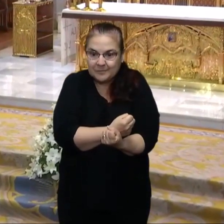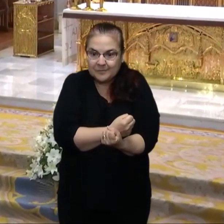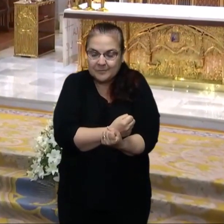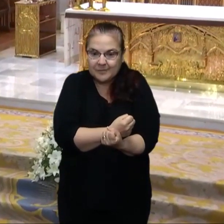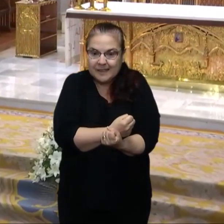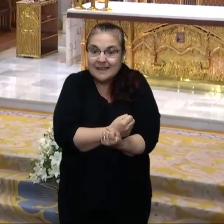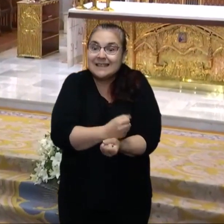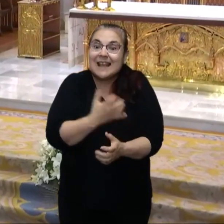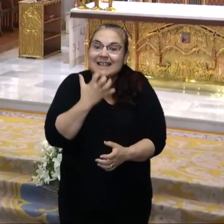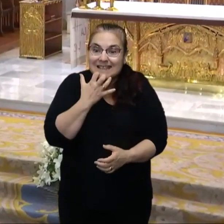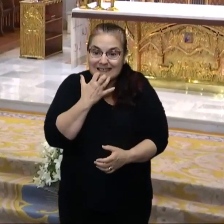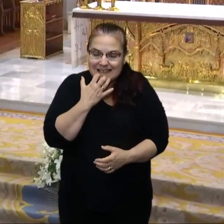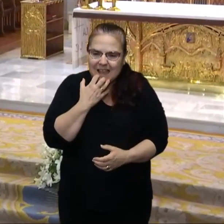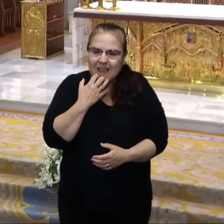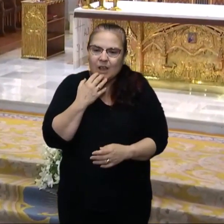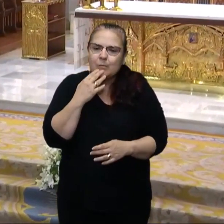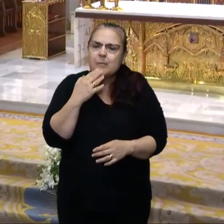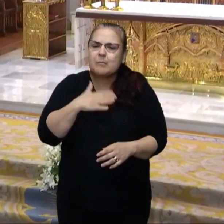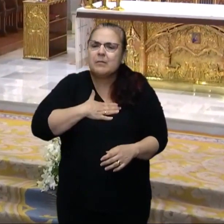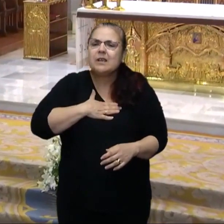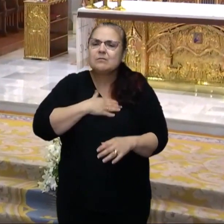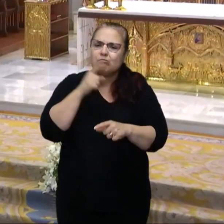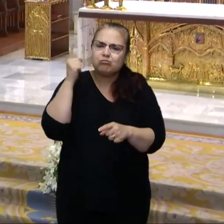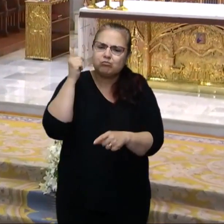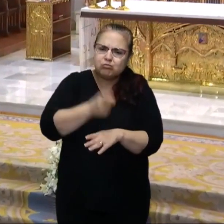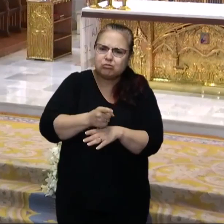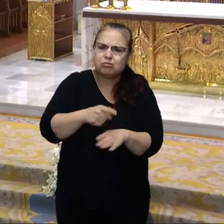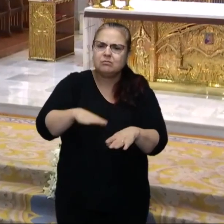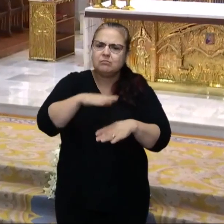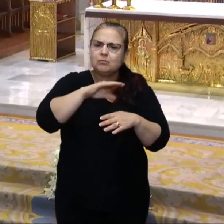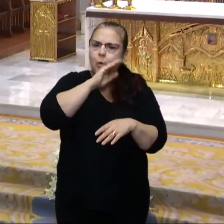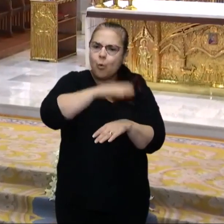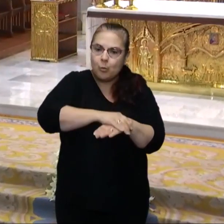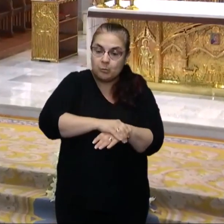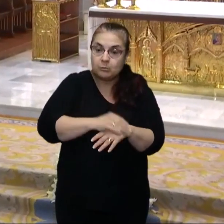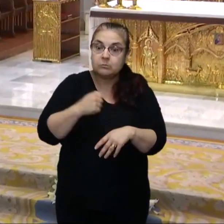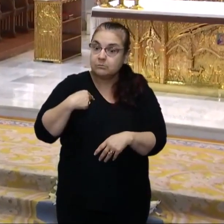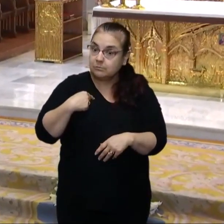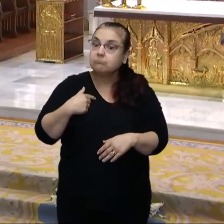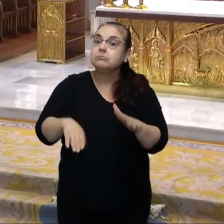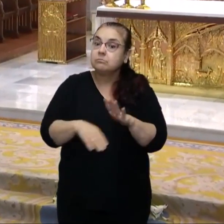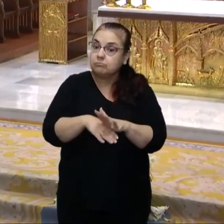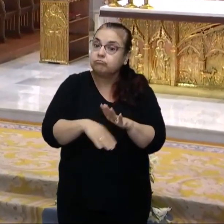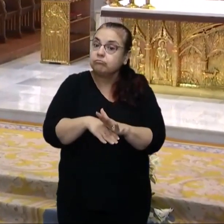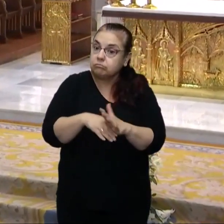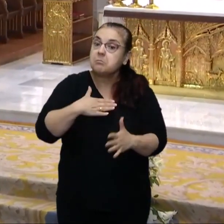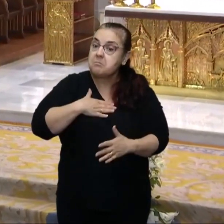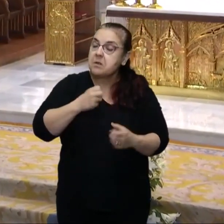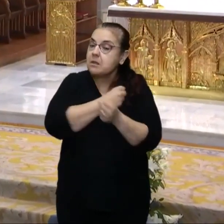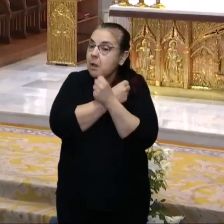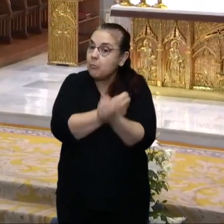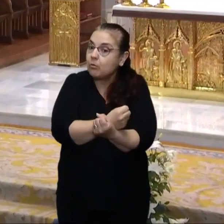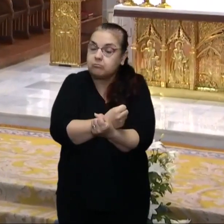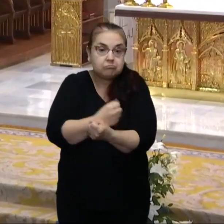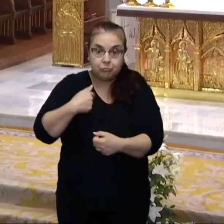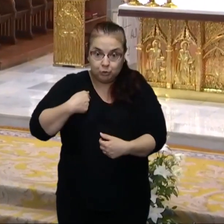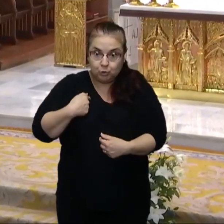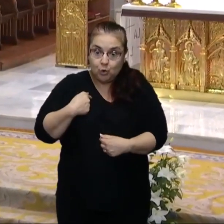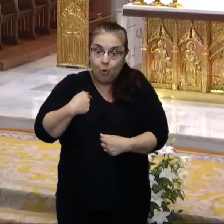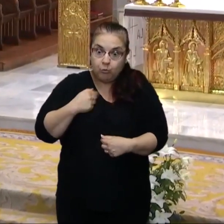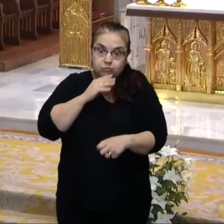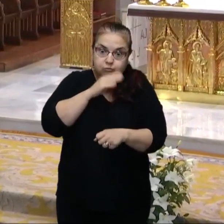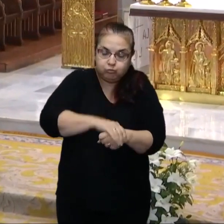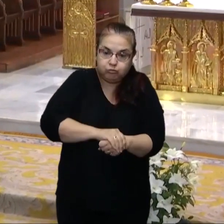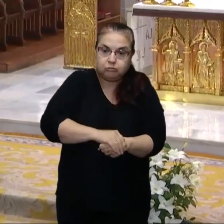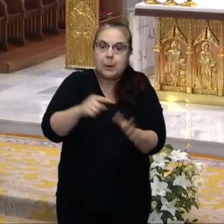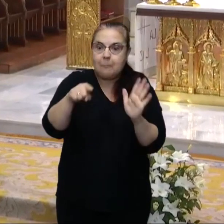Si guardáis mis mandamientos, permaneceréis en mi amor, lo mismo que yo he guardado los